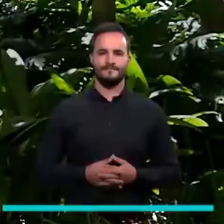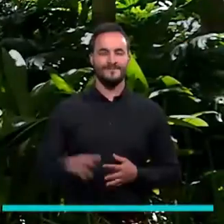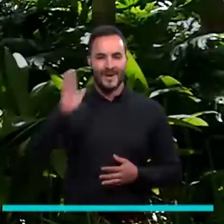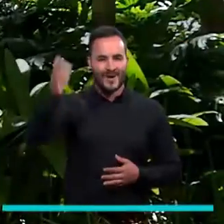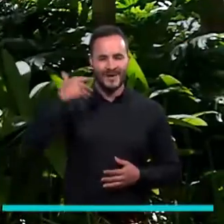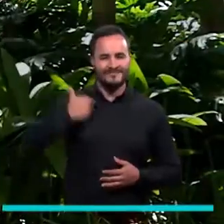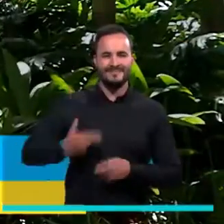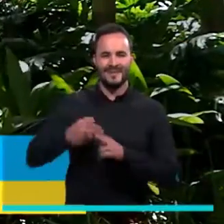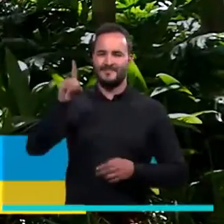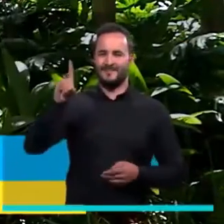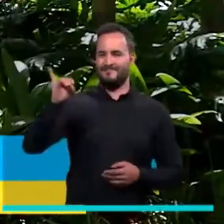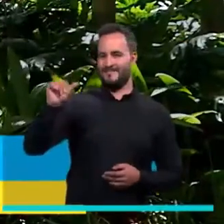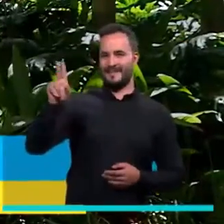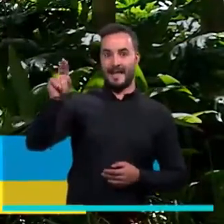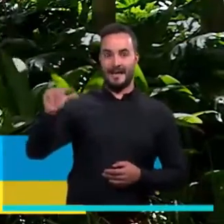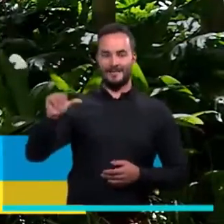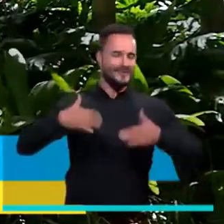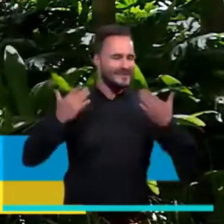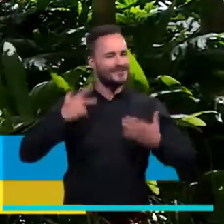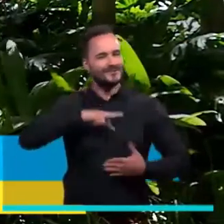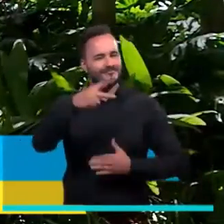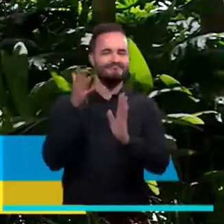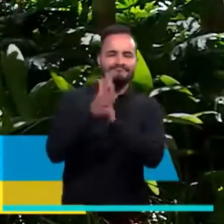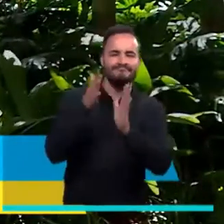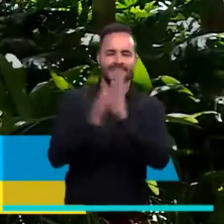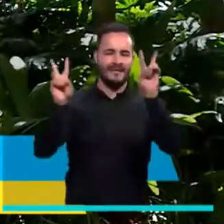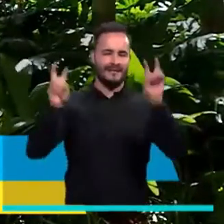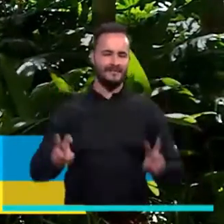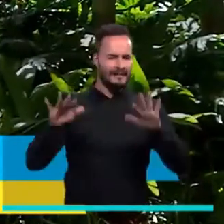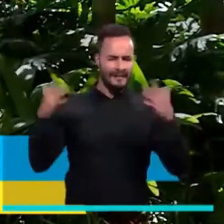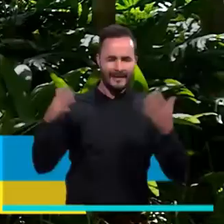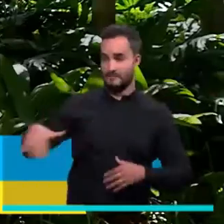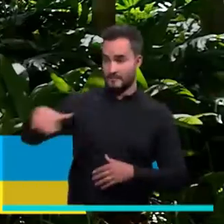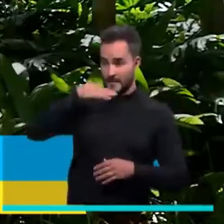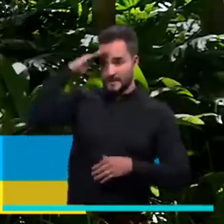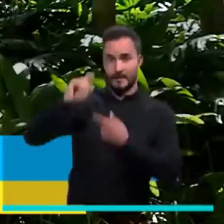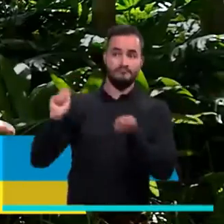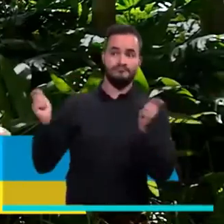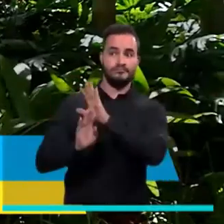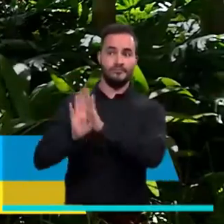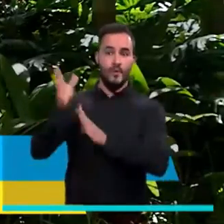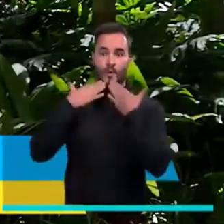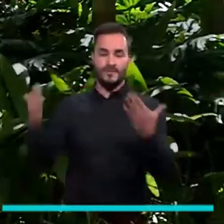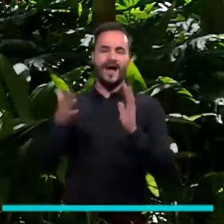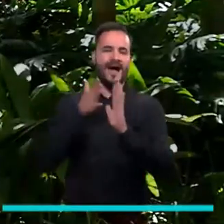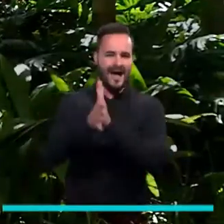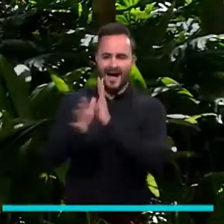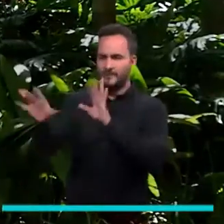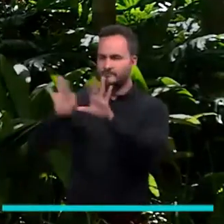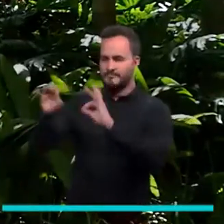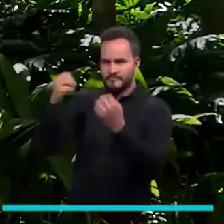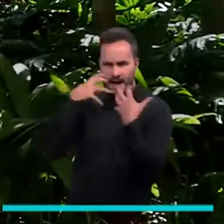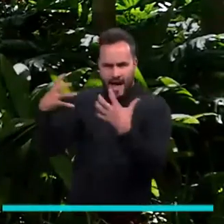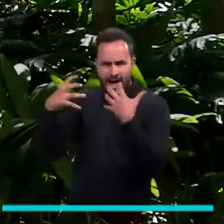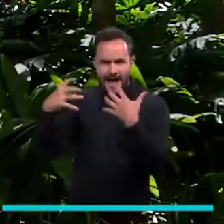Hola, mi nombre es Diana Restrepo y es un placer acompañarlos este año en las emisiones de Medellín Conecta TV. Aquí encontrarás los hechos y las